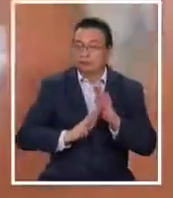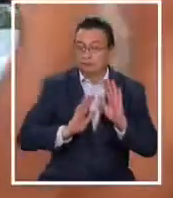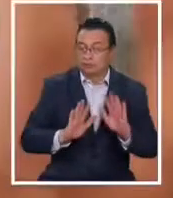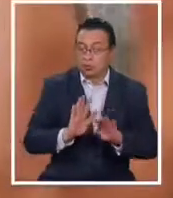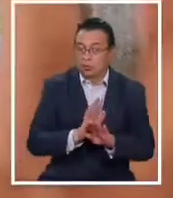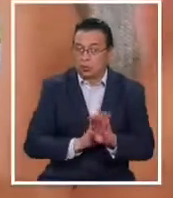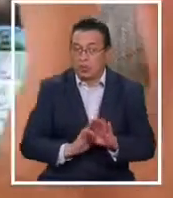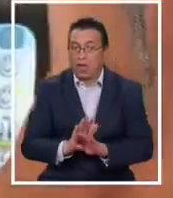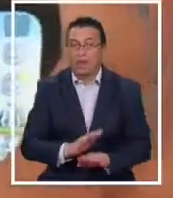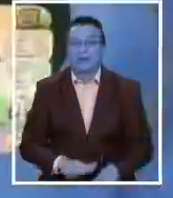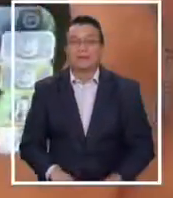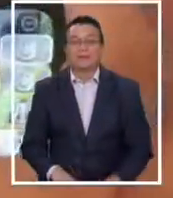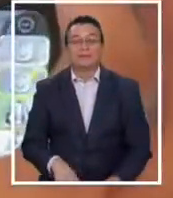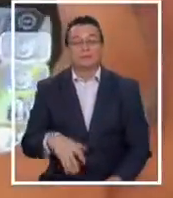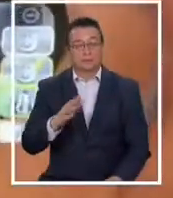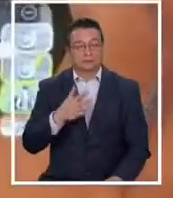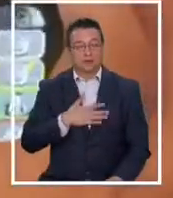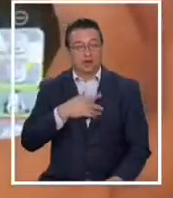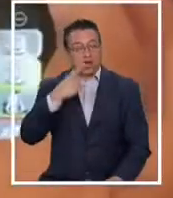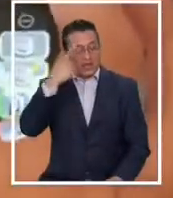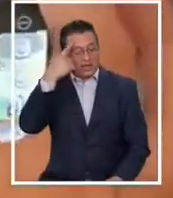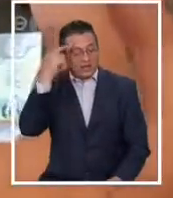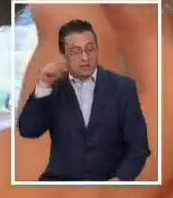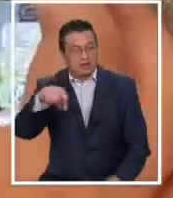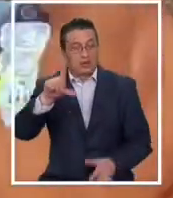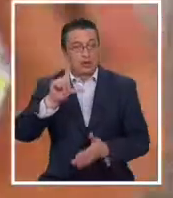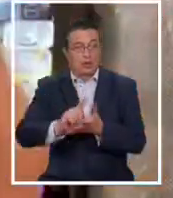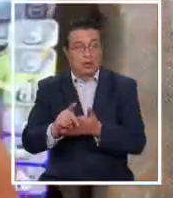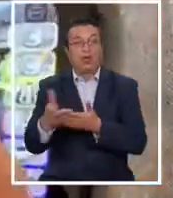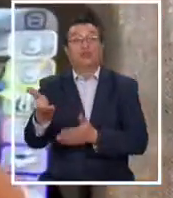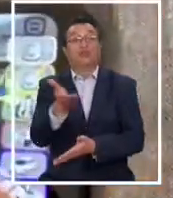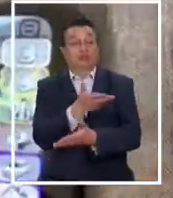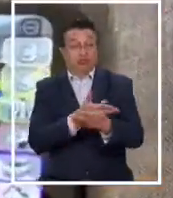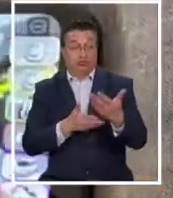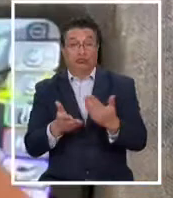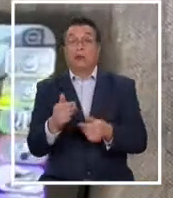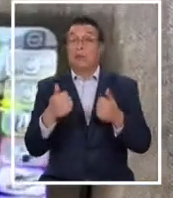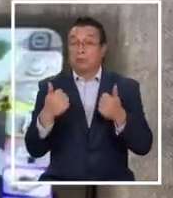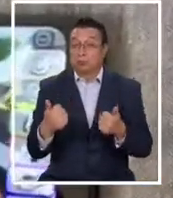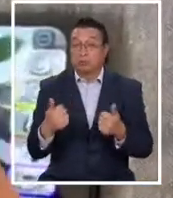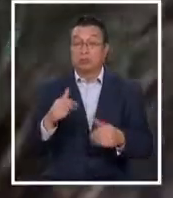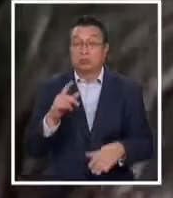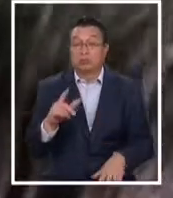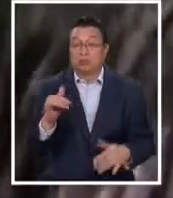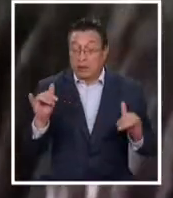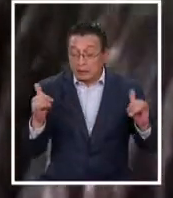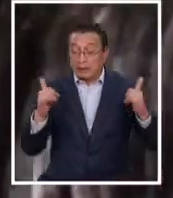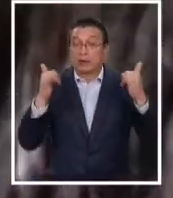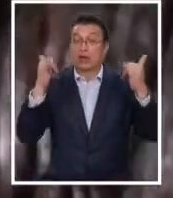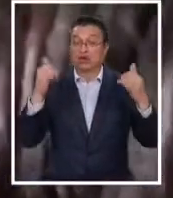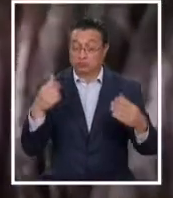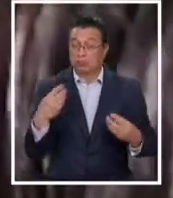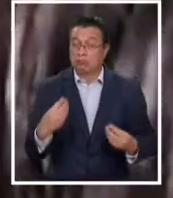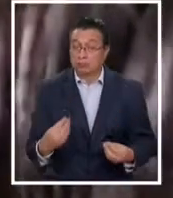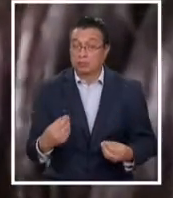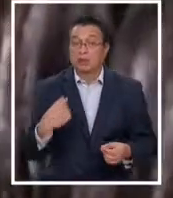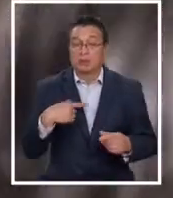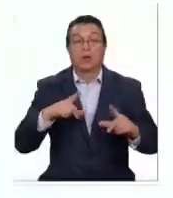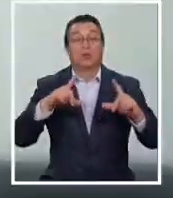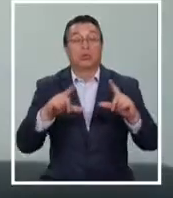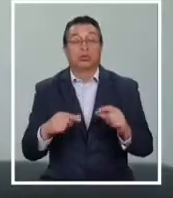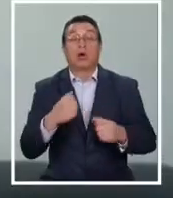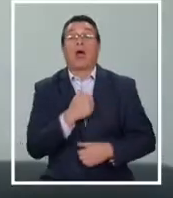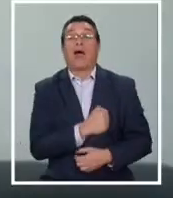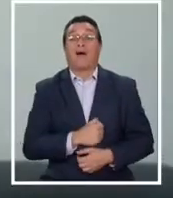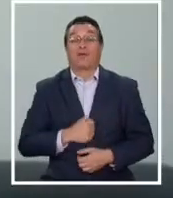que es un espacio socializador, un espacio lúdico en que obviamente se disminuye el